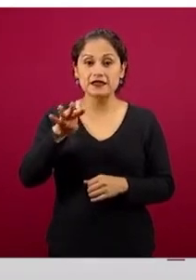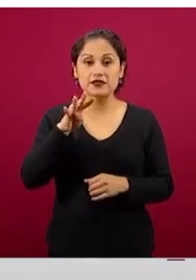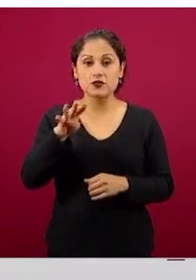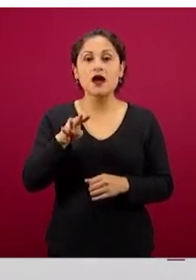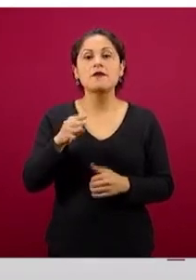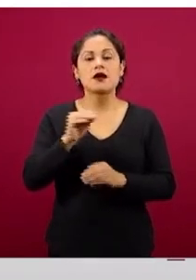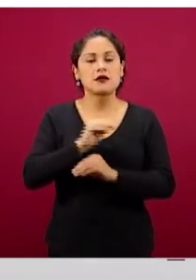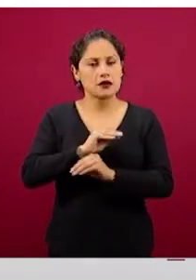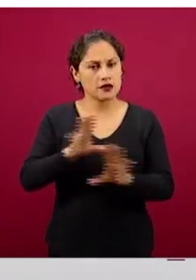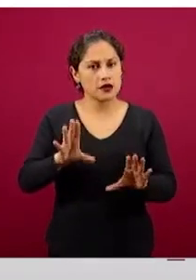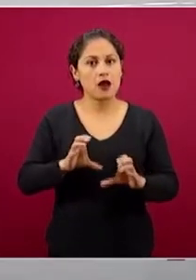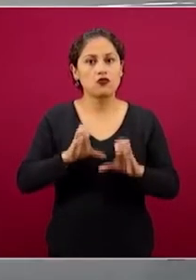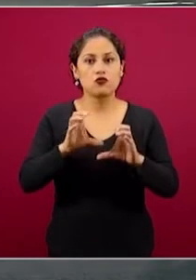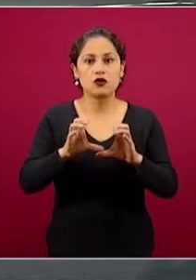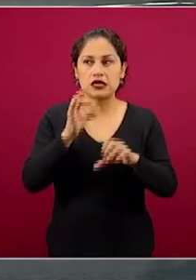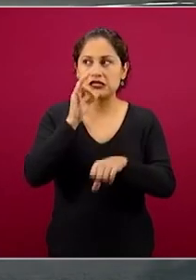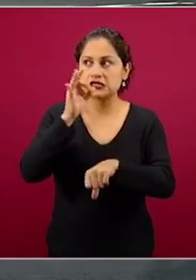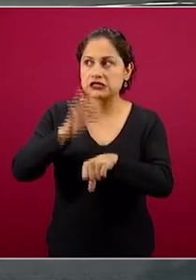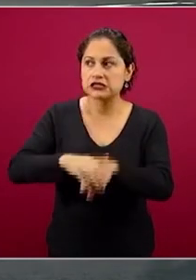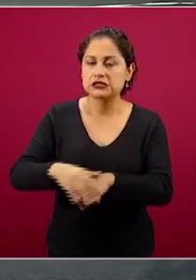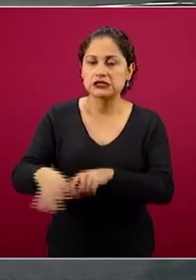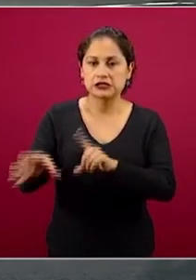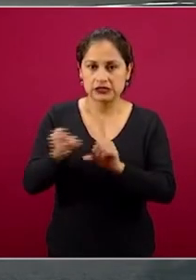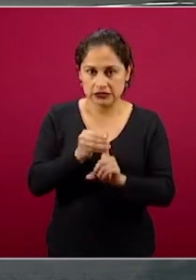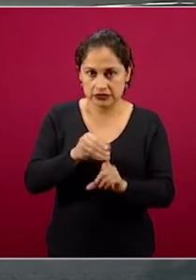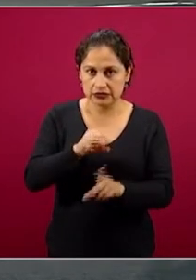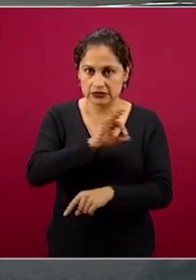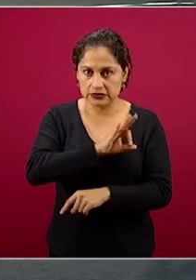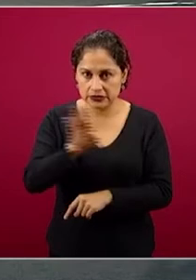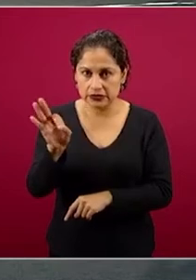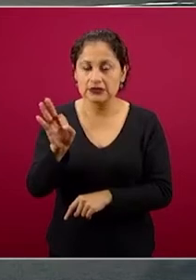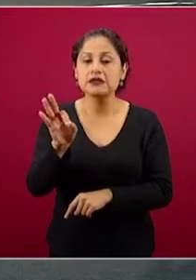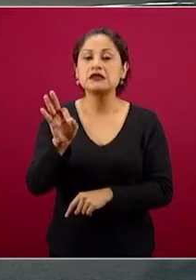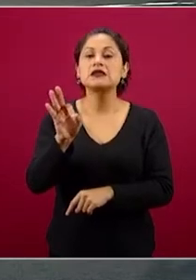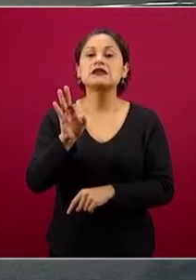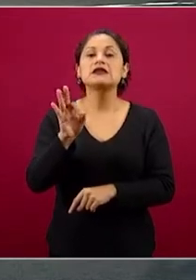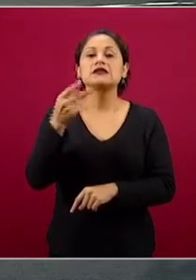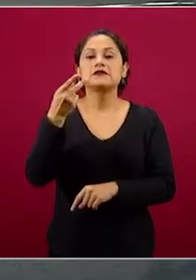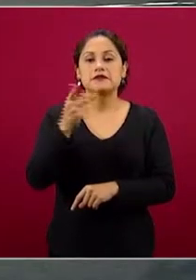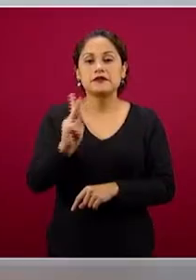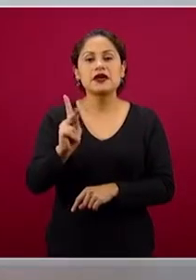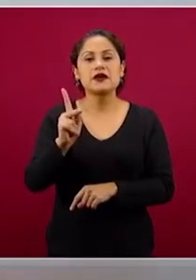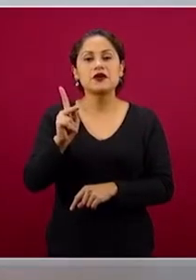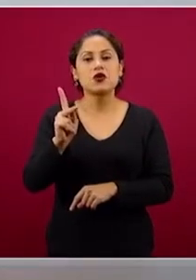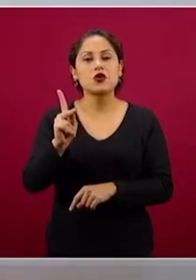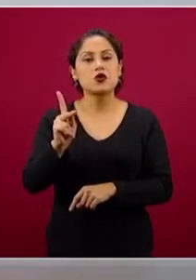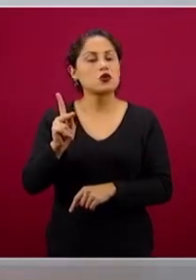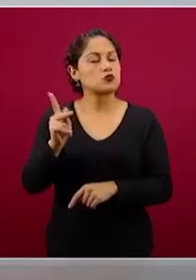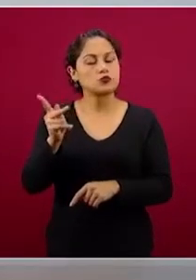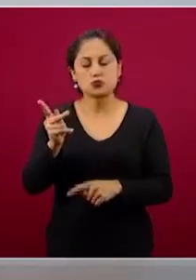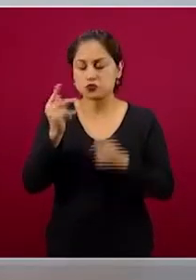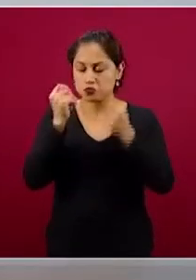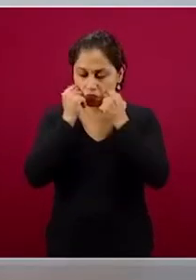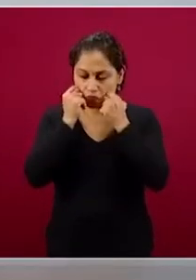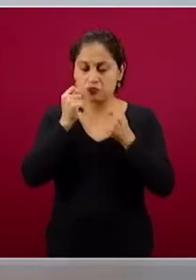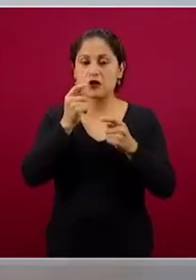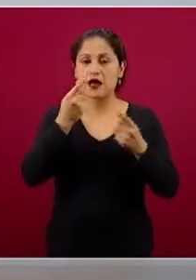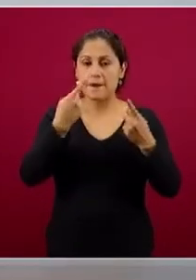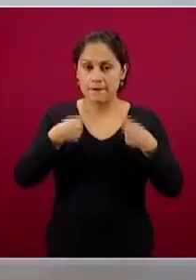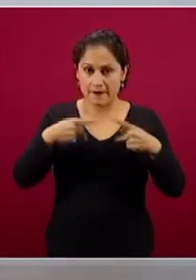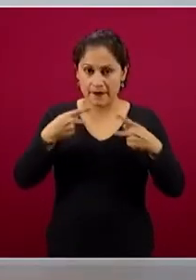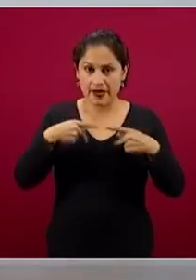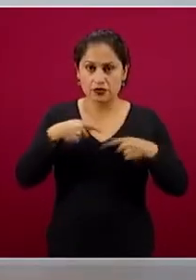del contagio. Los beneficiarios fueron a las sucursales y se